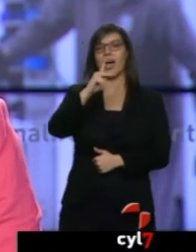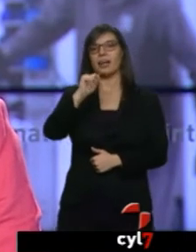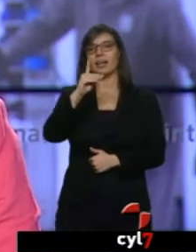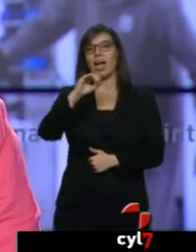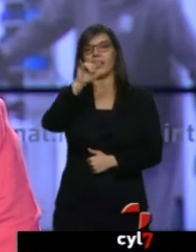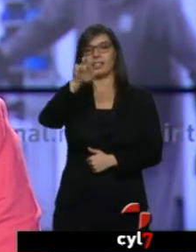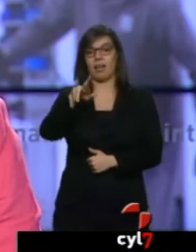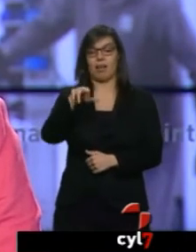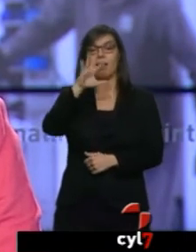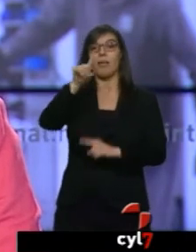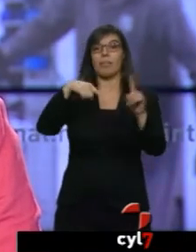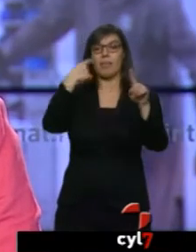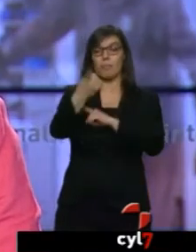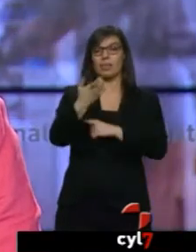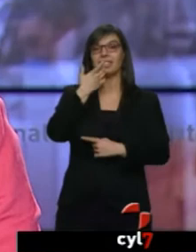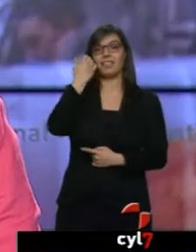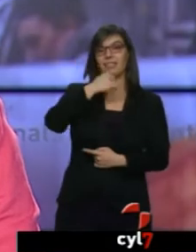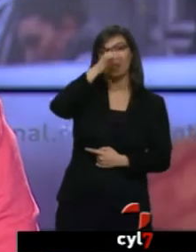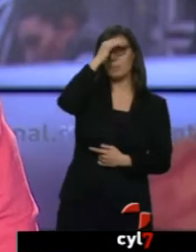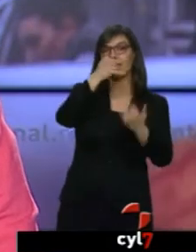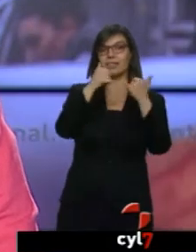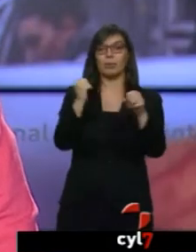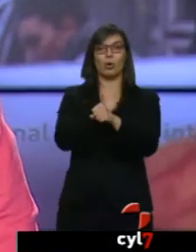festivos... ...se perderán centenares de empleos.